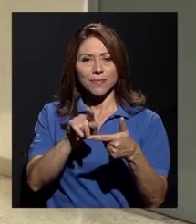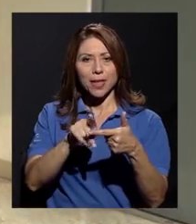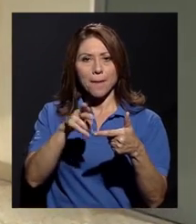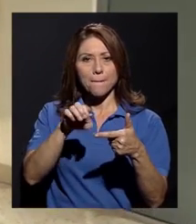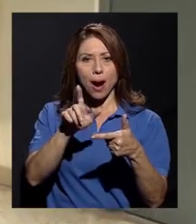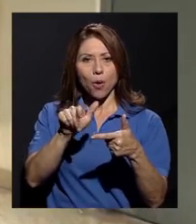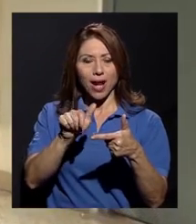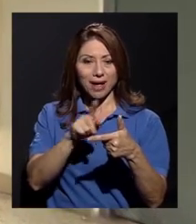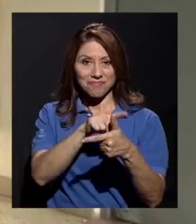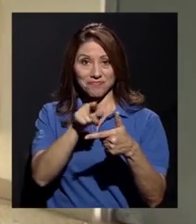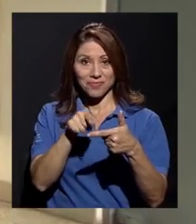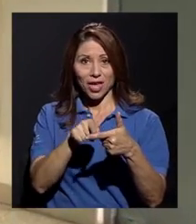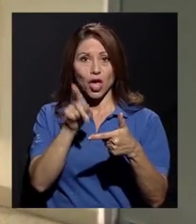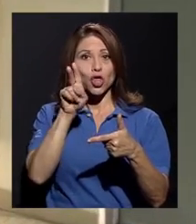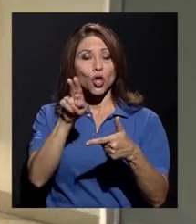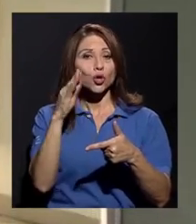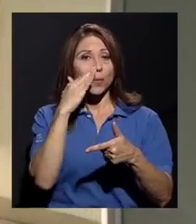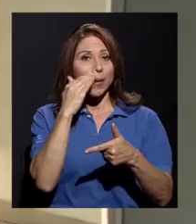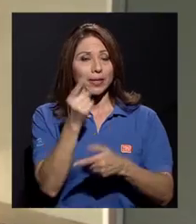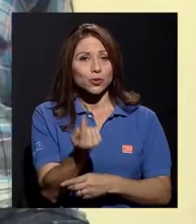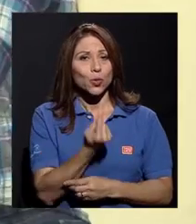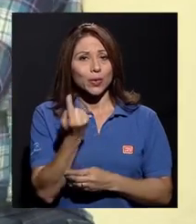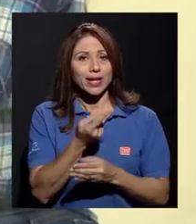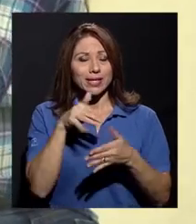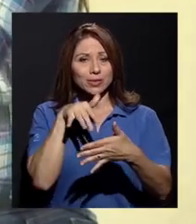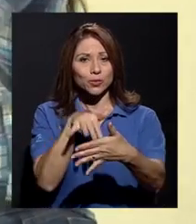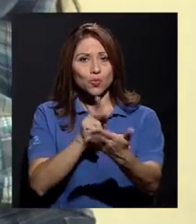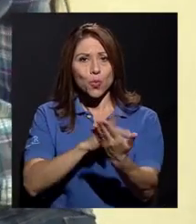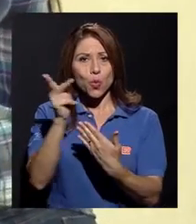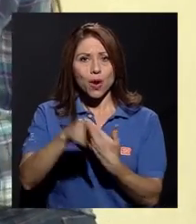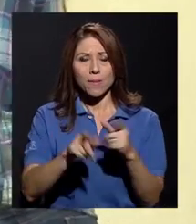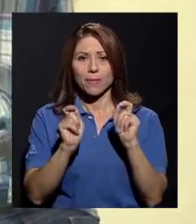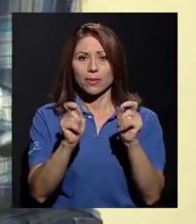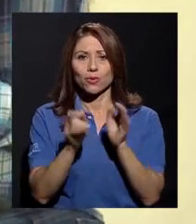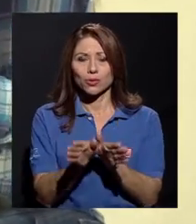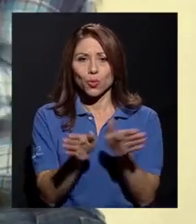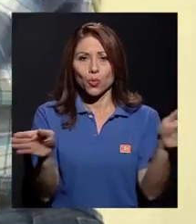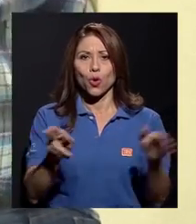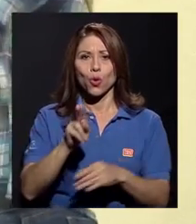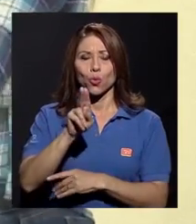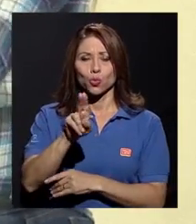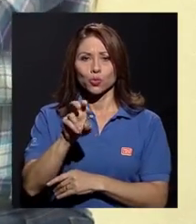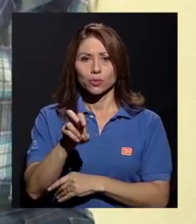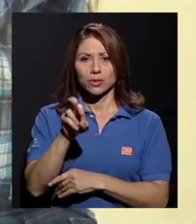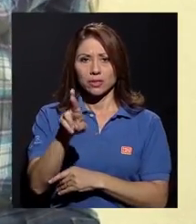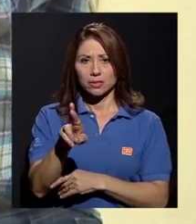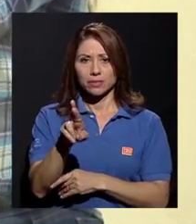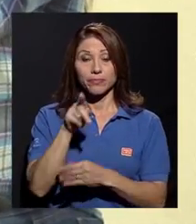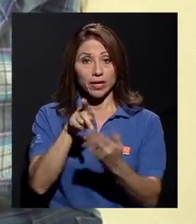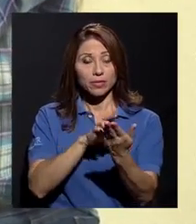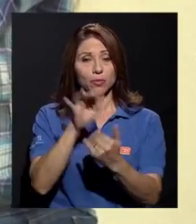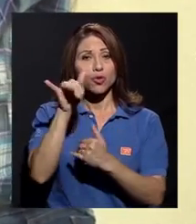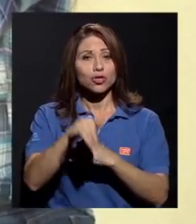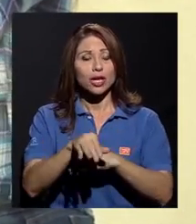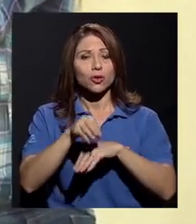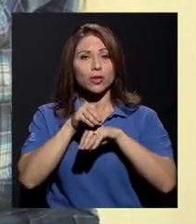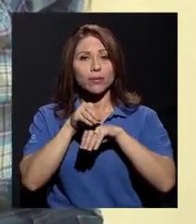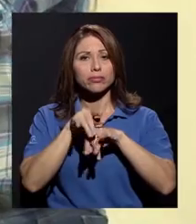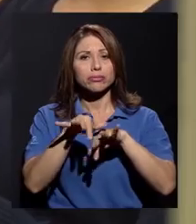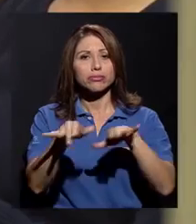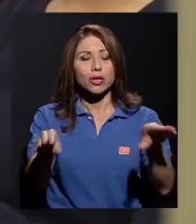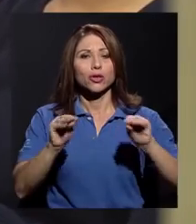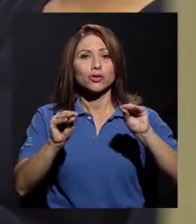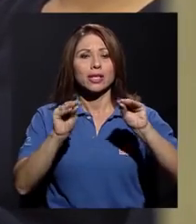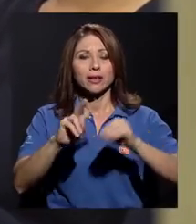Ellas son dos madres solteras que estudian en el programa de educación abierta de la UCR, un proyecto de extensión docente